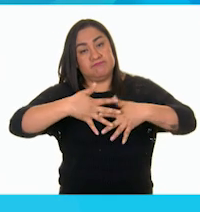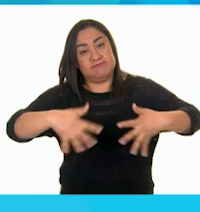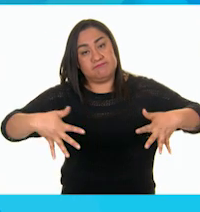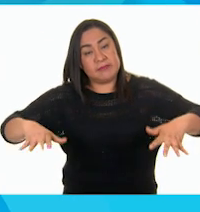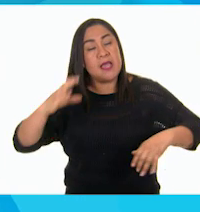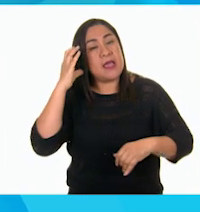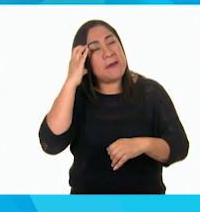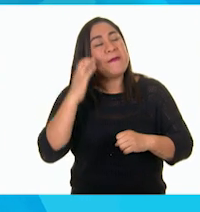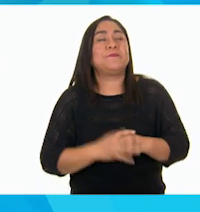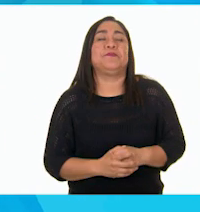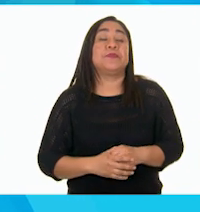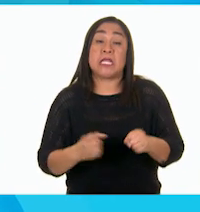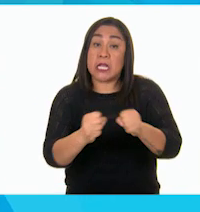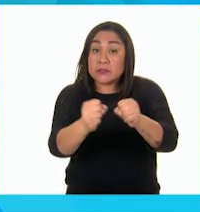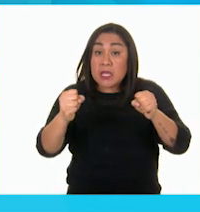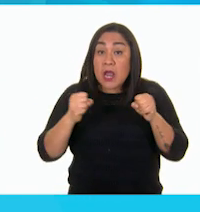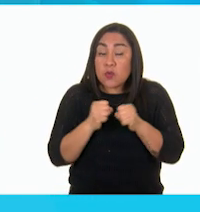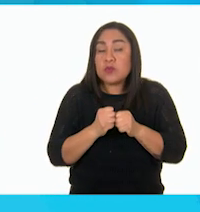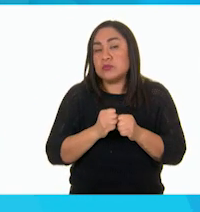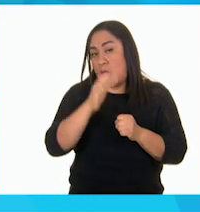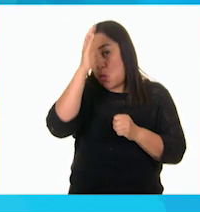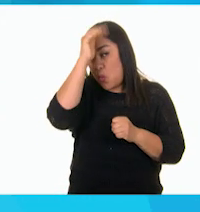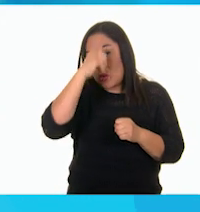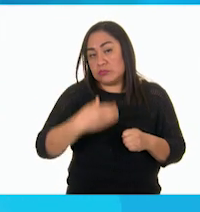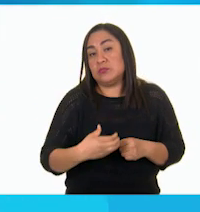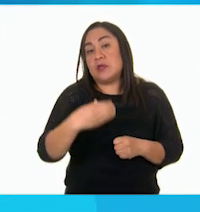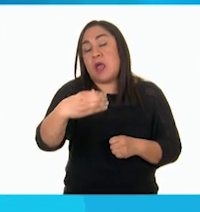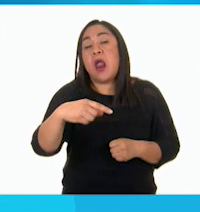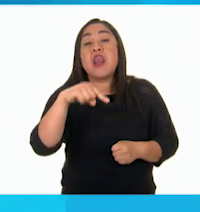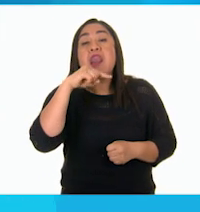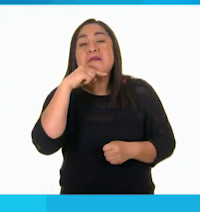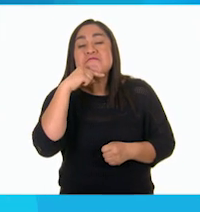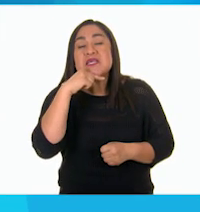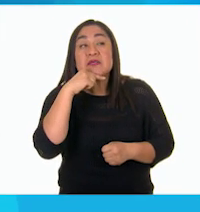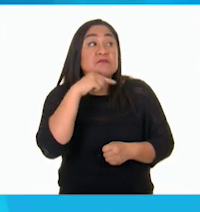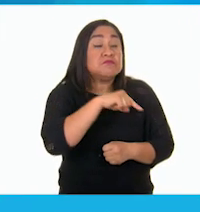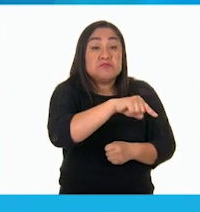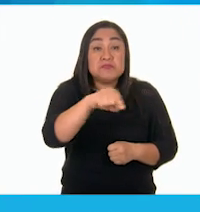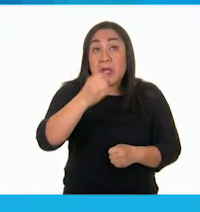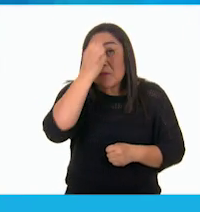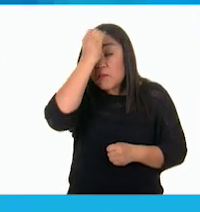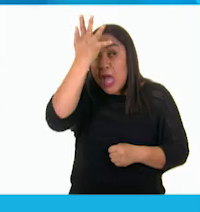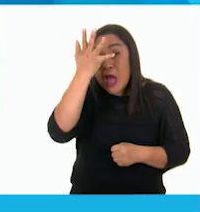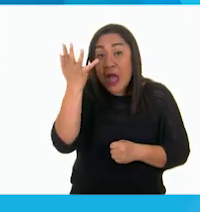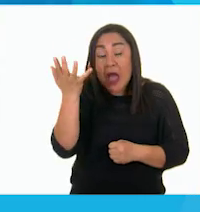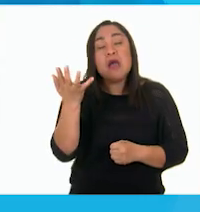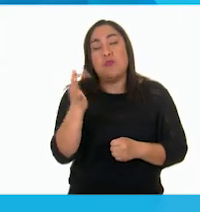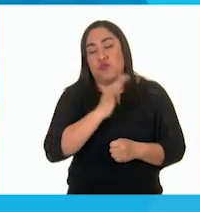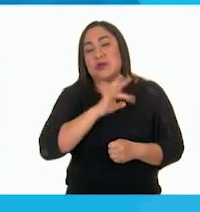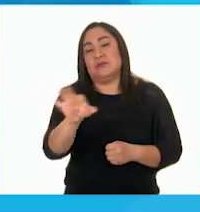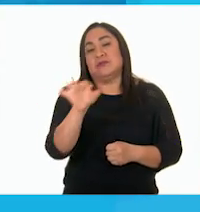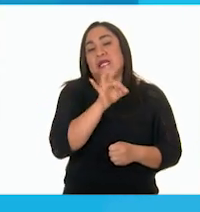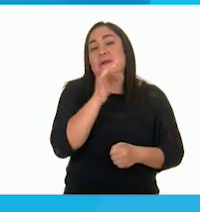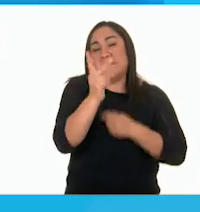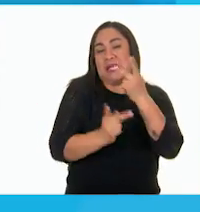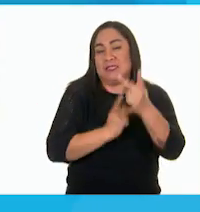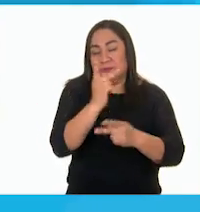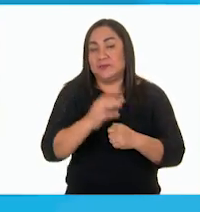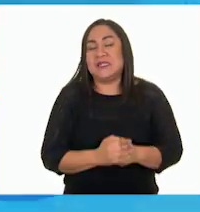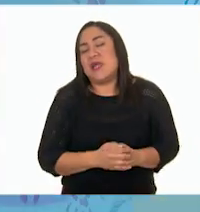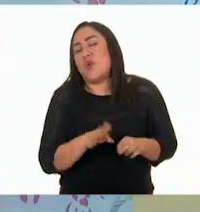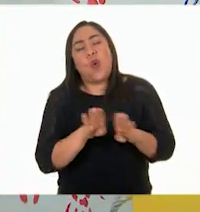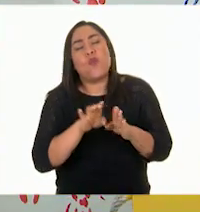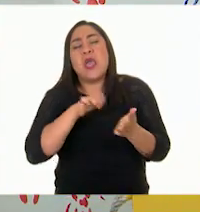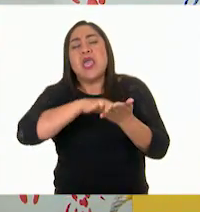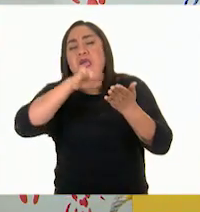nuestro salón acordamos tener un bote con lápices para que los use quien haya olvidado los suyos en su casa. Estos solo son algunos